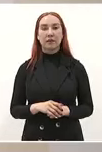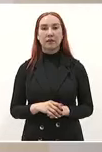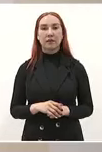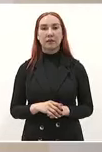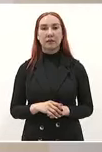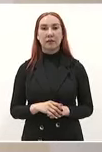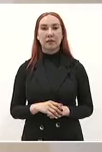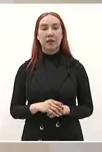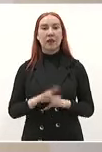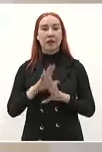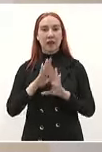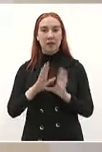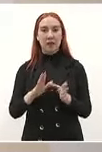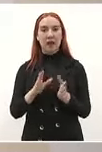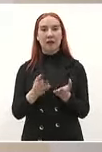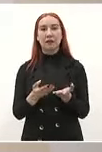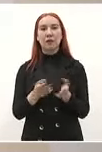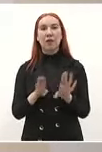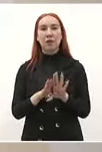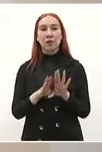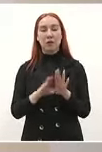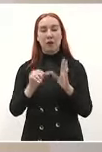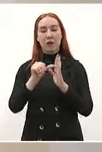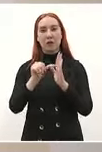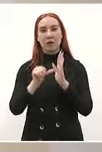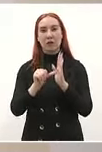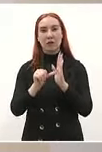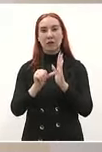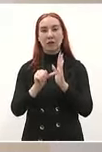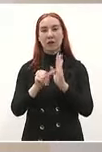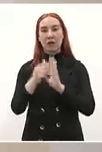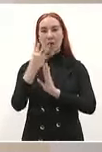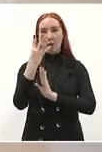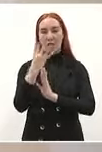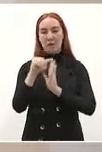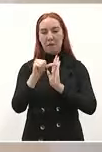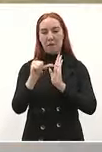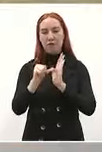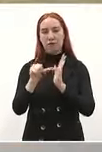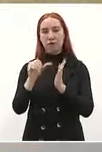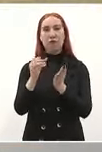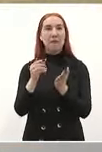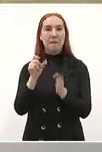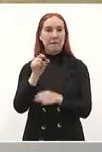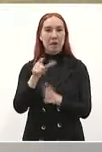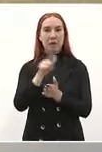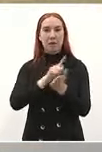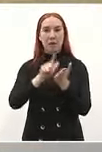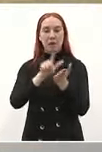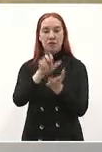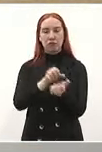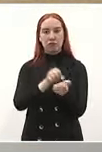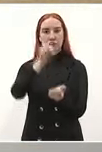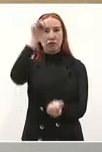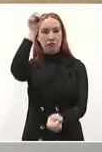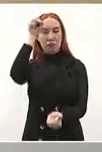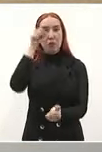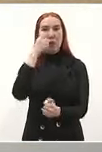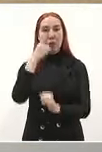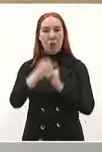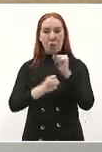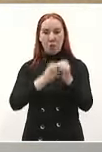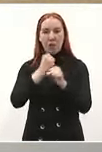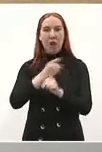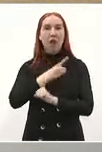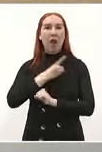la constitución pero queremos que quede en el artículo cuarto que año con año tiene que ir aumentando la pensión por